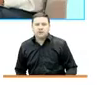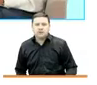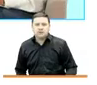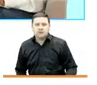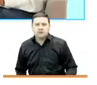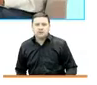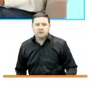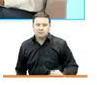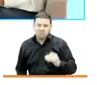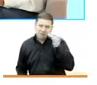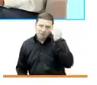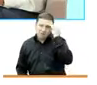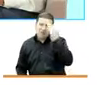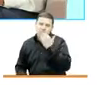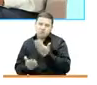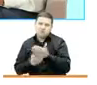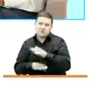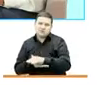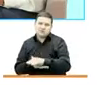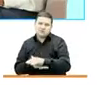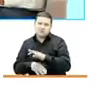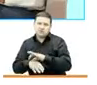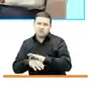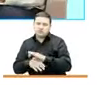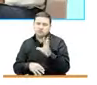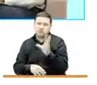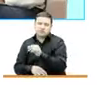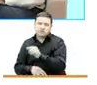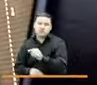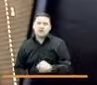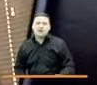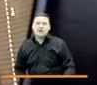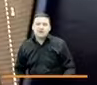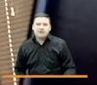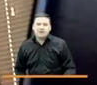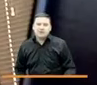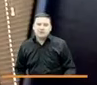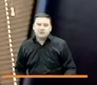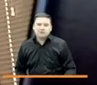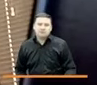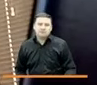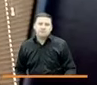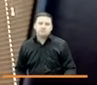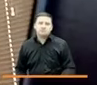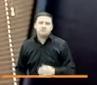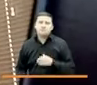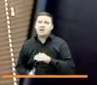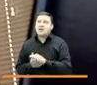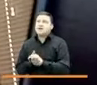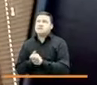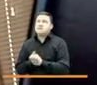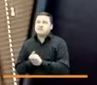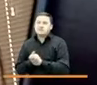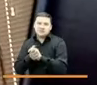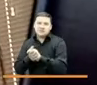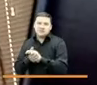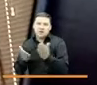Hola, buenas tardes a todas y a todos. Es un súper gusto saludarla de nuevo.